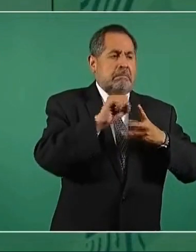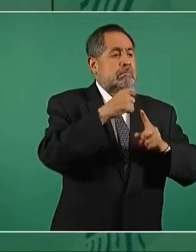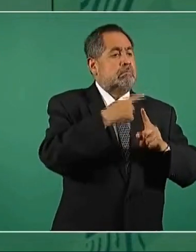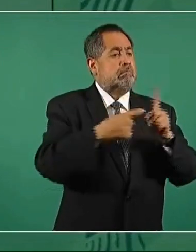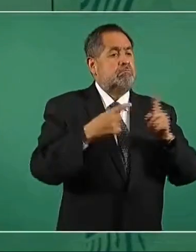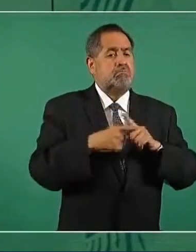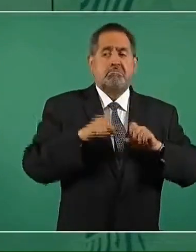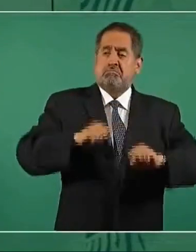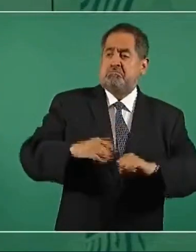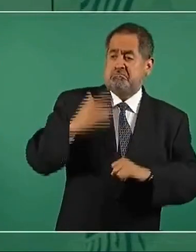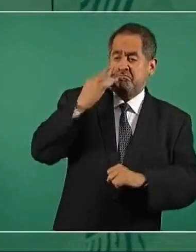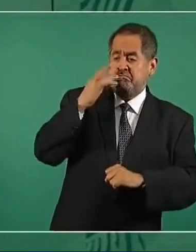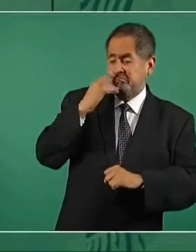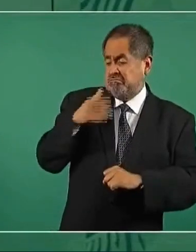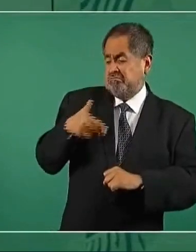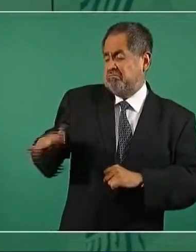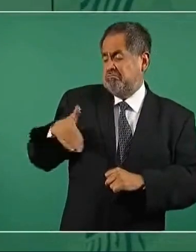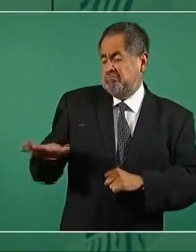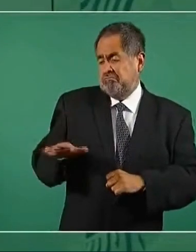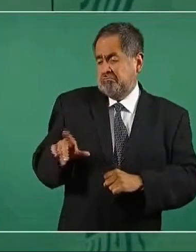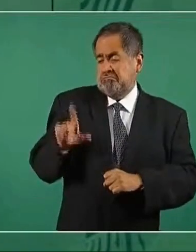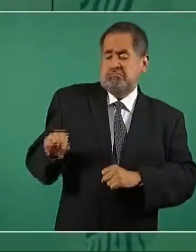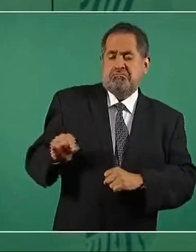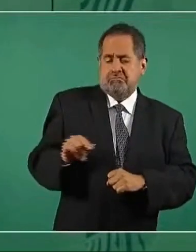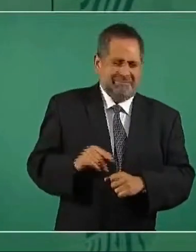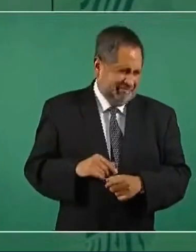y ya de la noche a la mañana